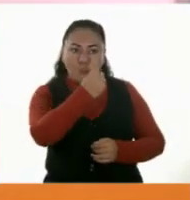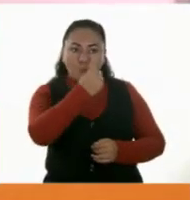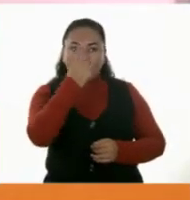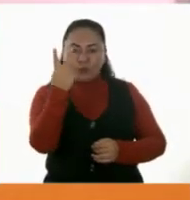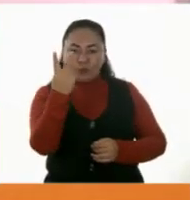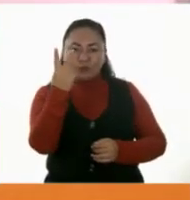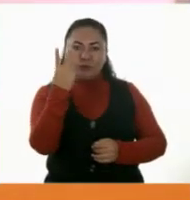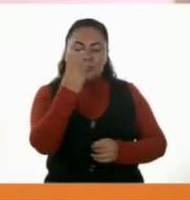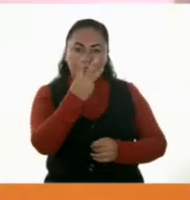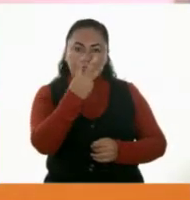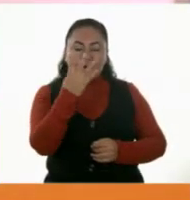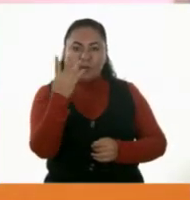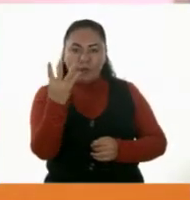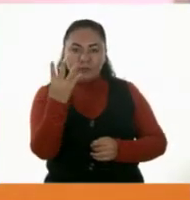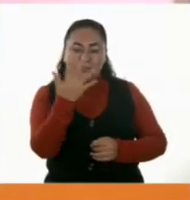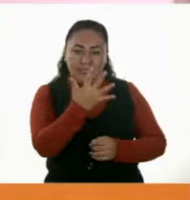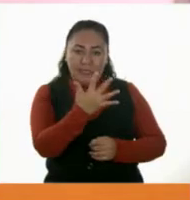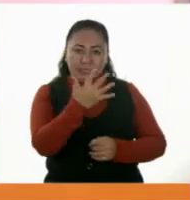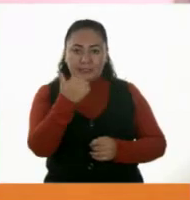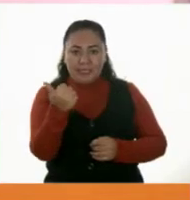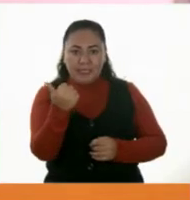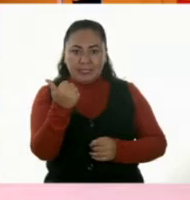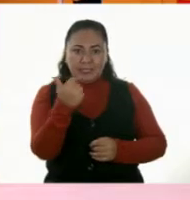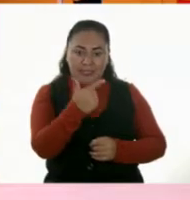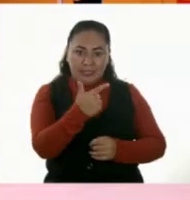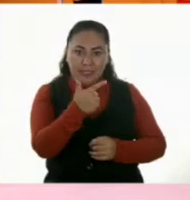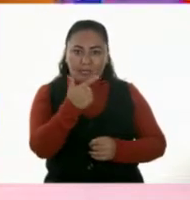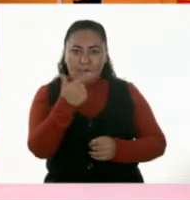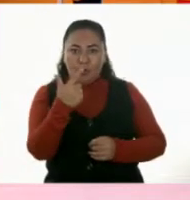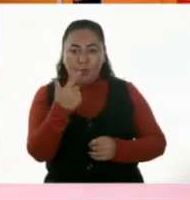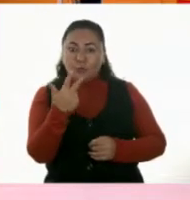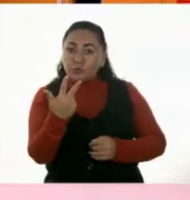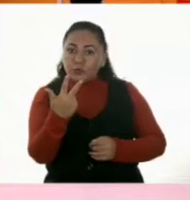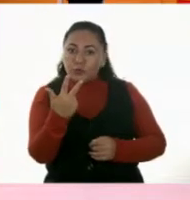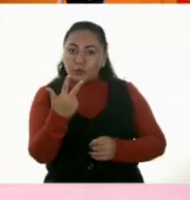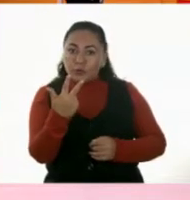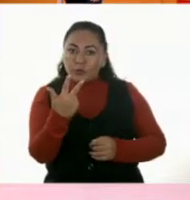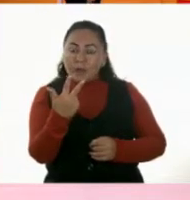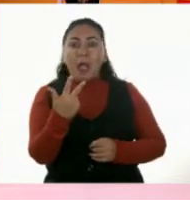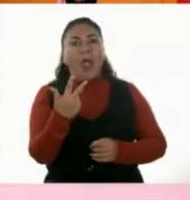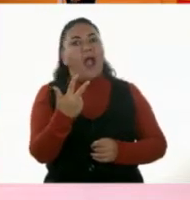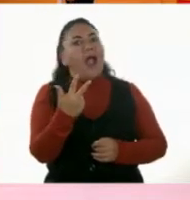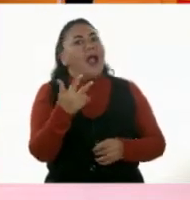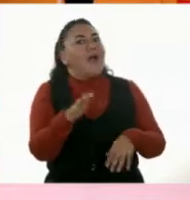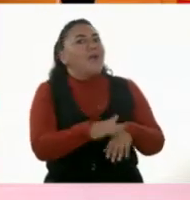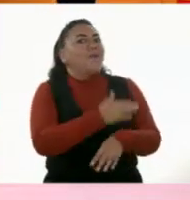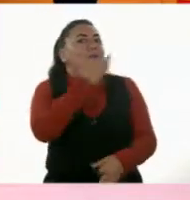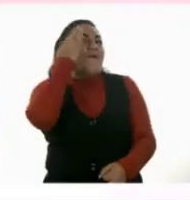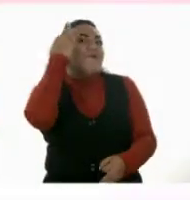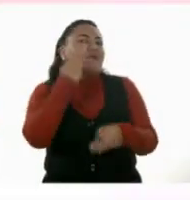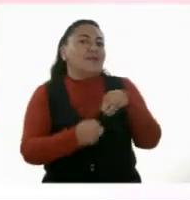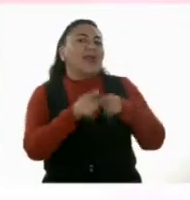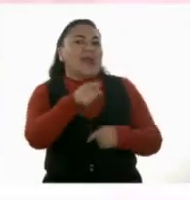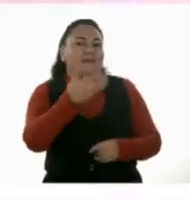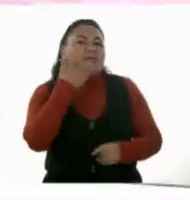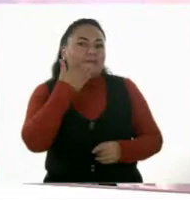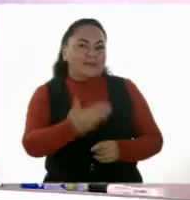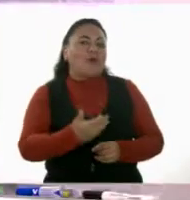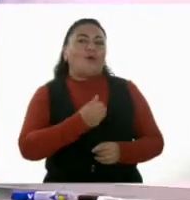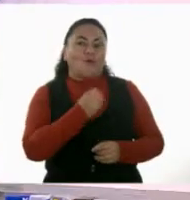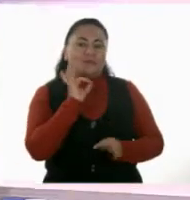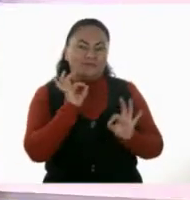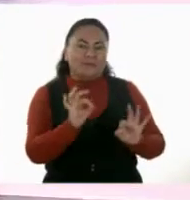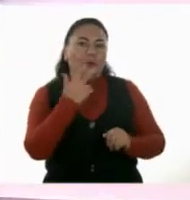dos, tres, cuatro, cinco, seis, siete y ocho. ¡Por fin! Un primer grupo que sí tiene